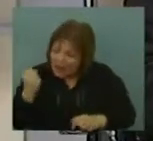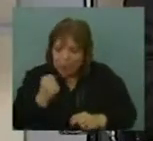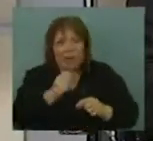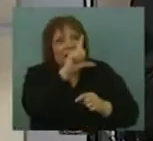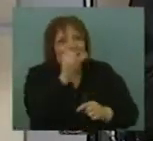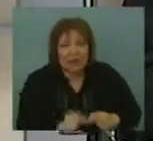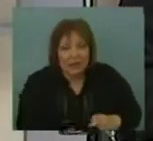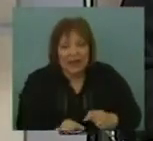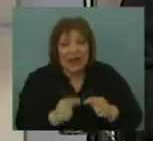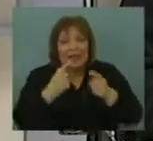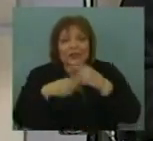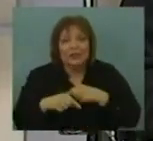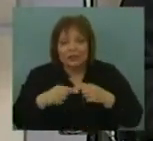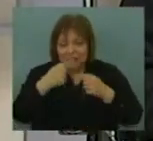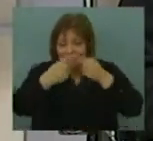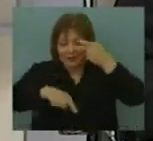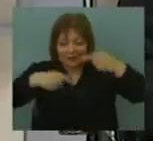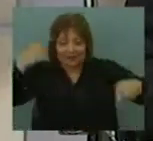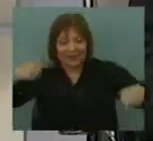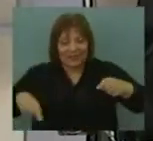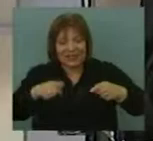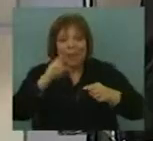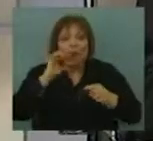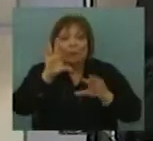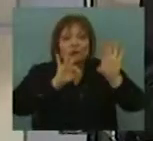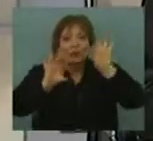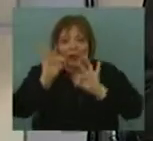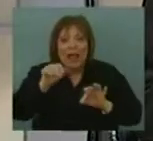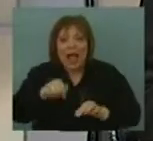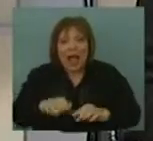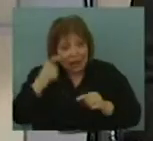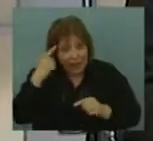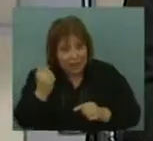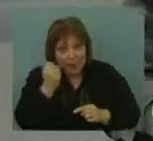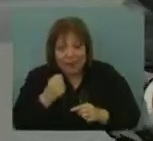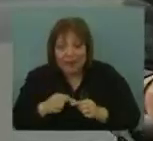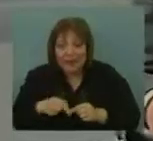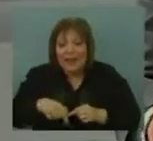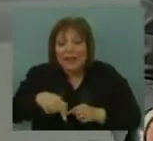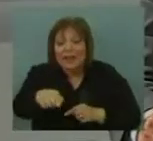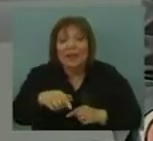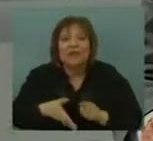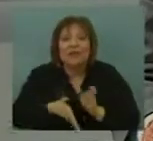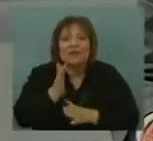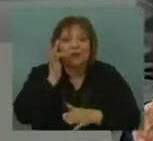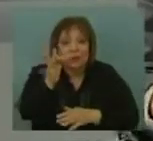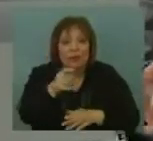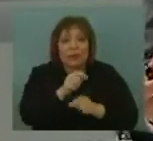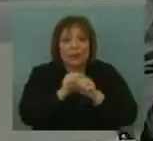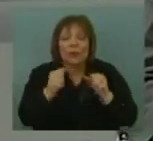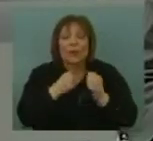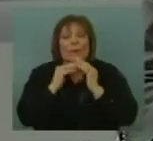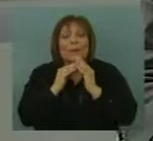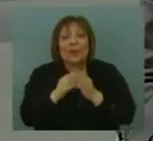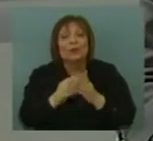lo que tenemos es una pluralidad de opciones y lo más importante es pensar qué viene ahora. Claro, hablemos de algunos escenarios posibles. Y te